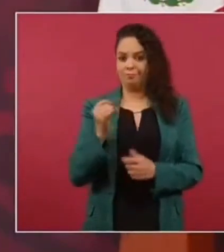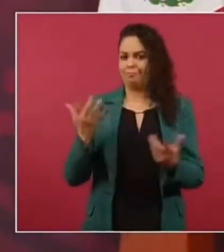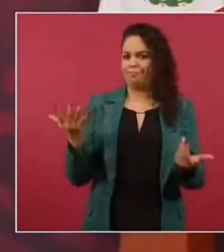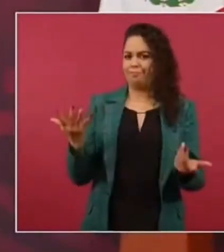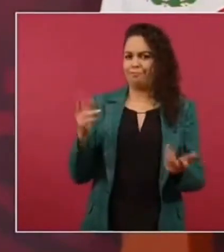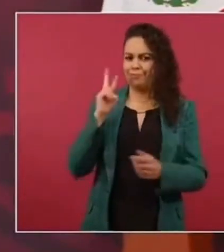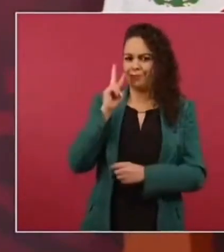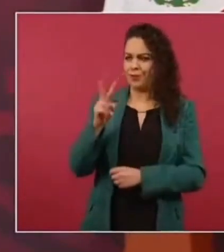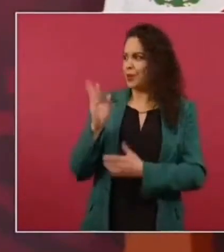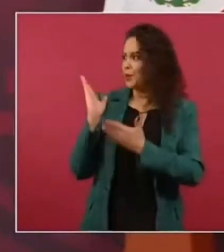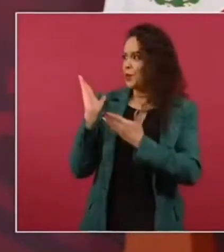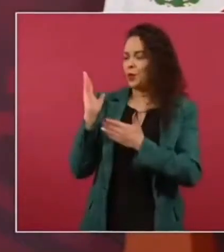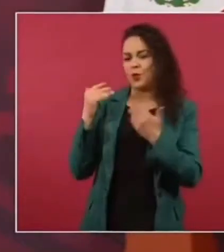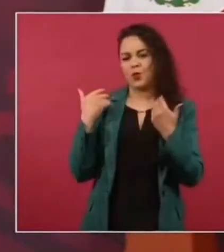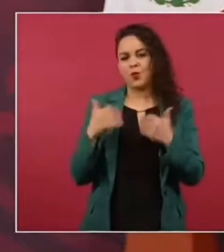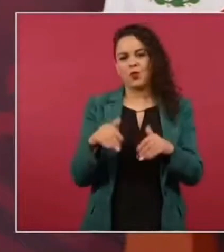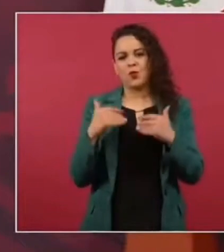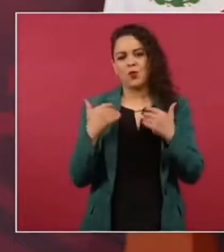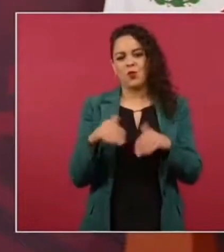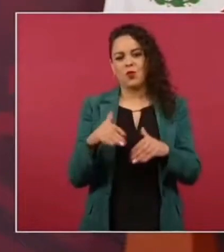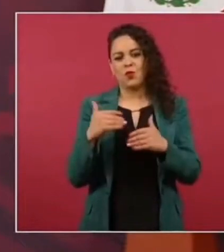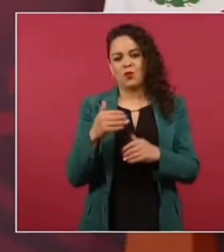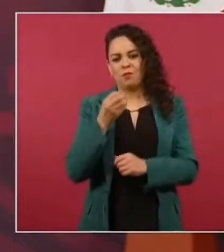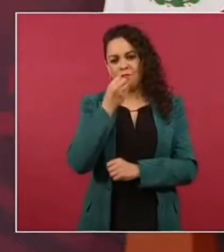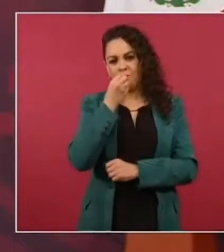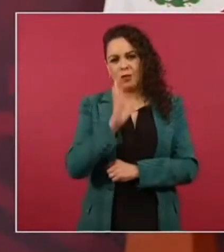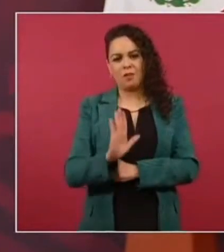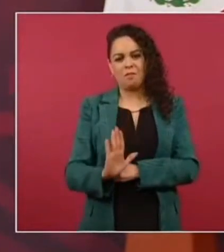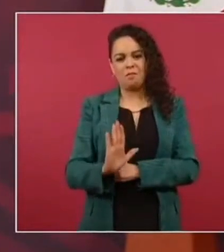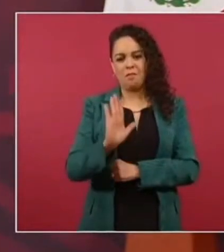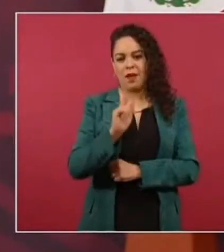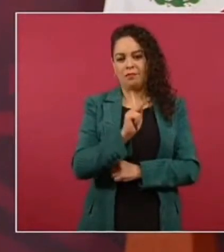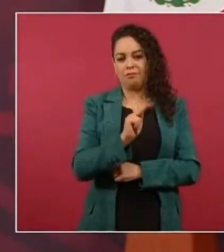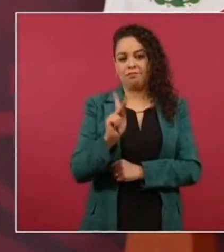esto es como Atenas